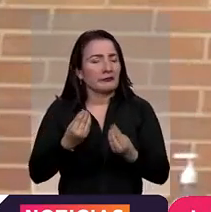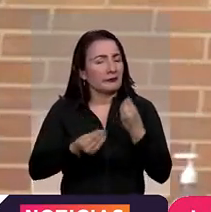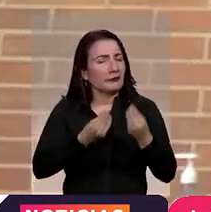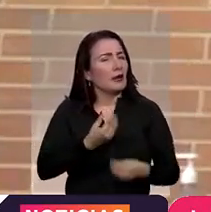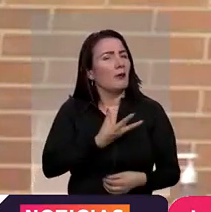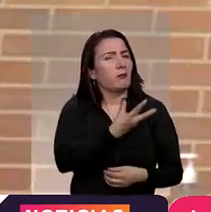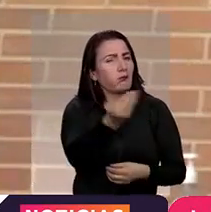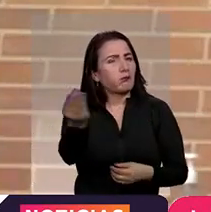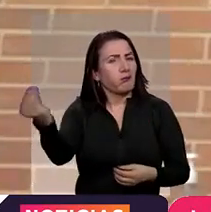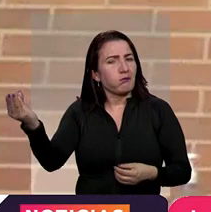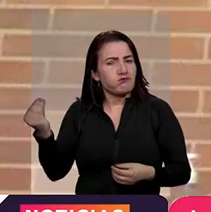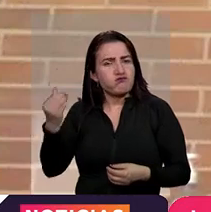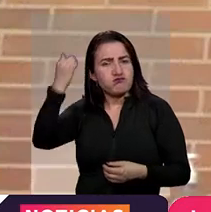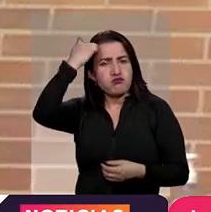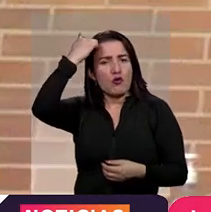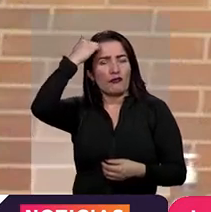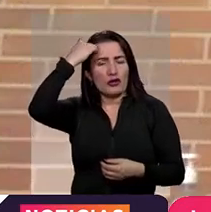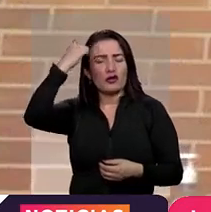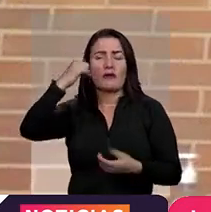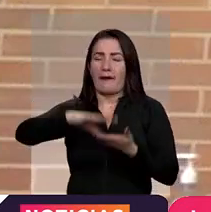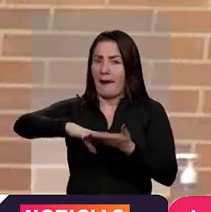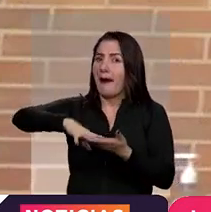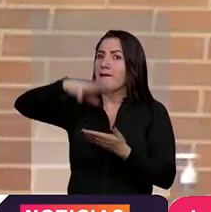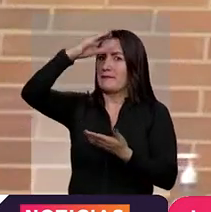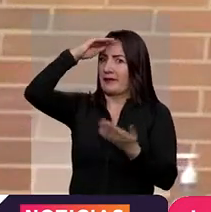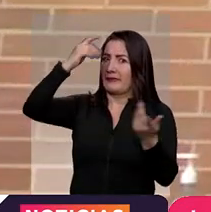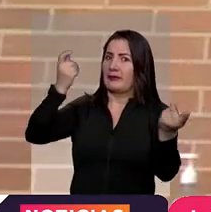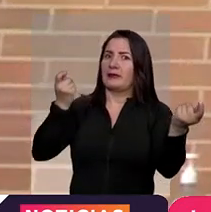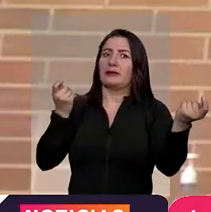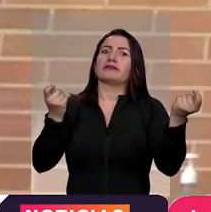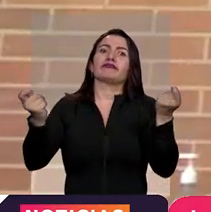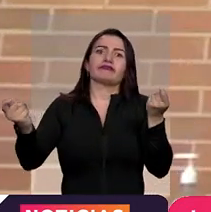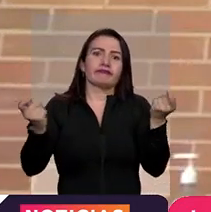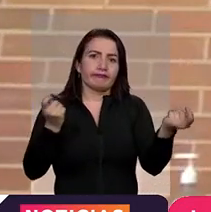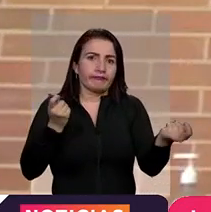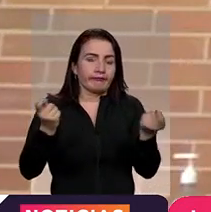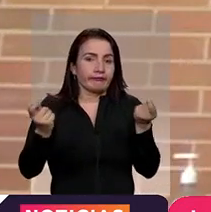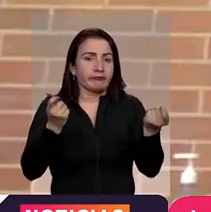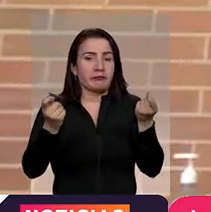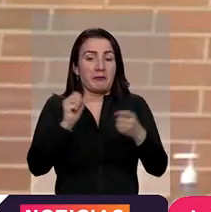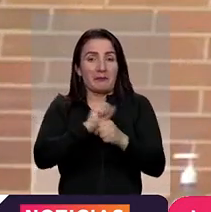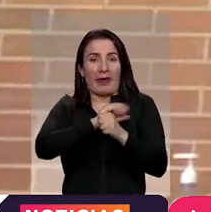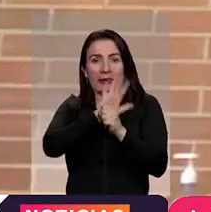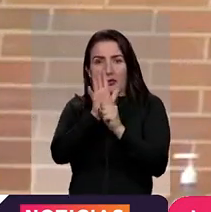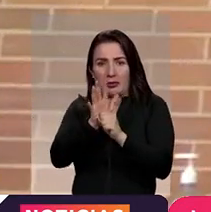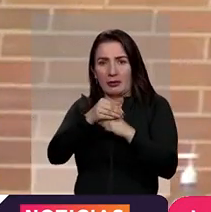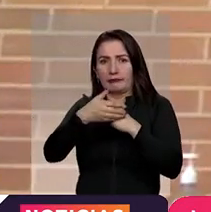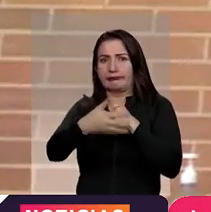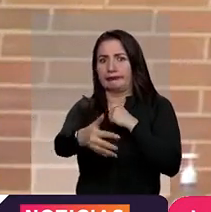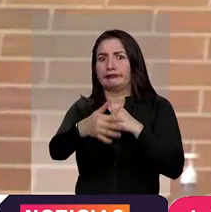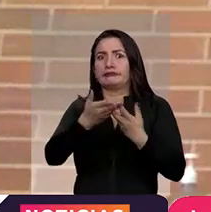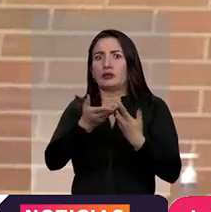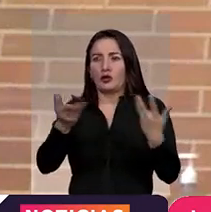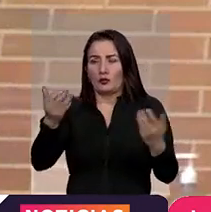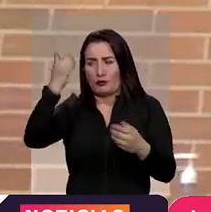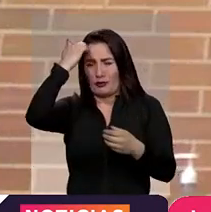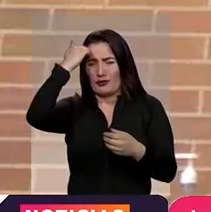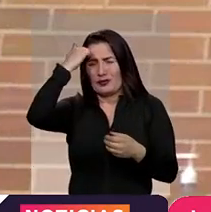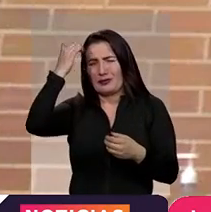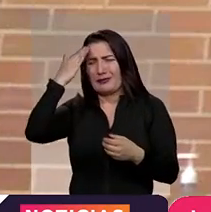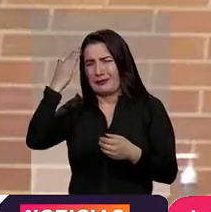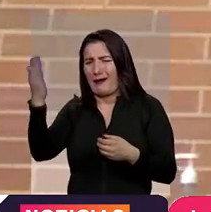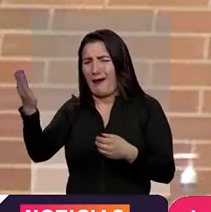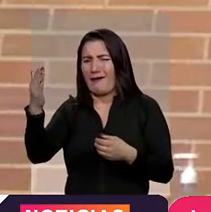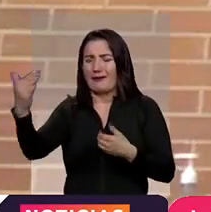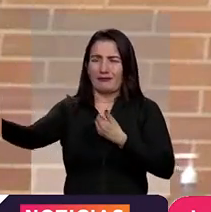creo que entre todos nos ha tocado aprender a manejar esta pandemia y los maestros y maestras saben que